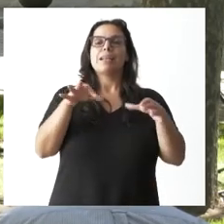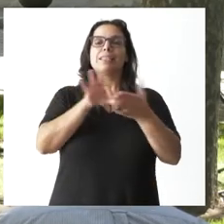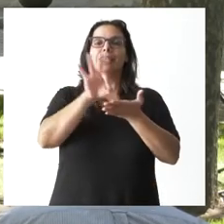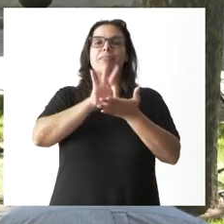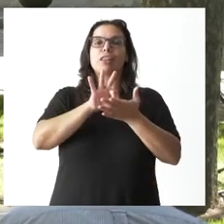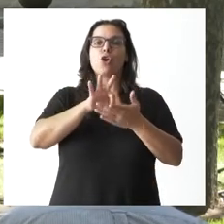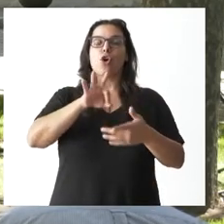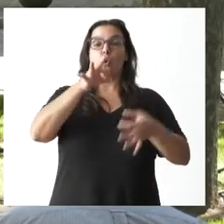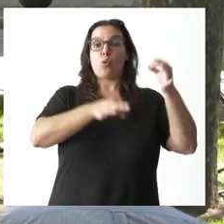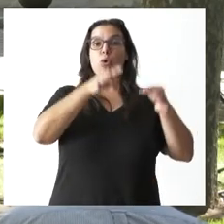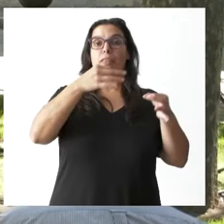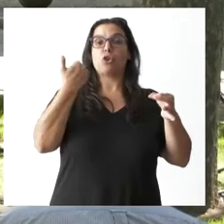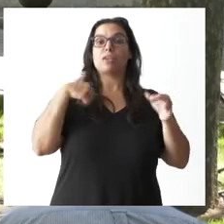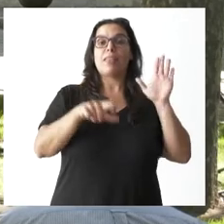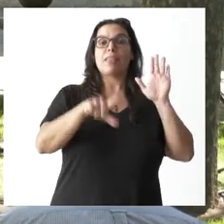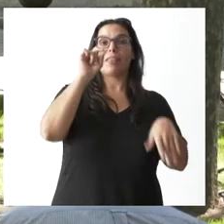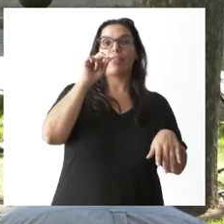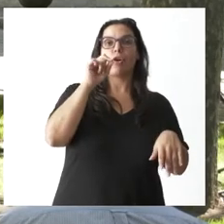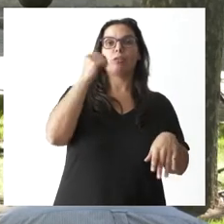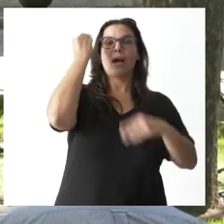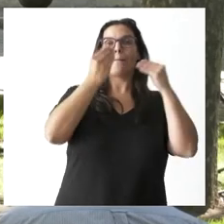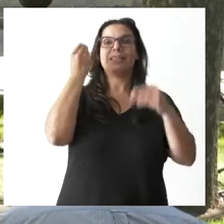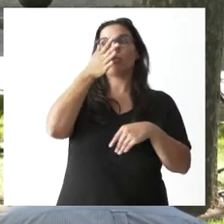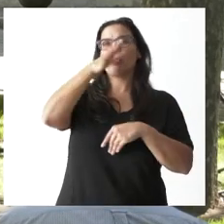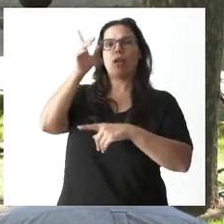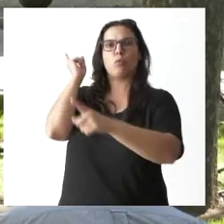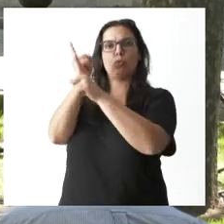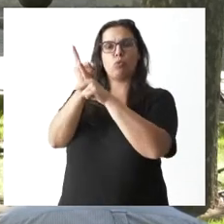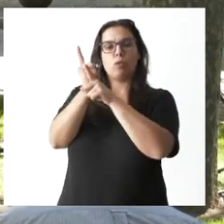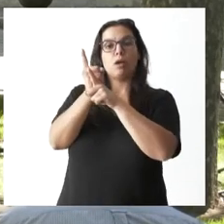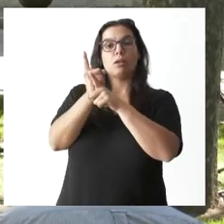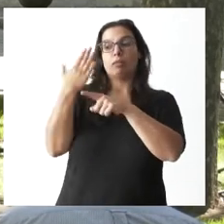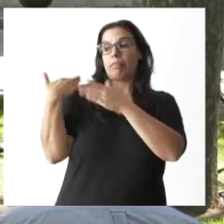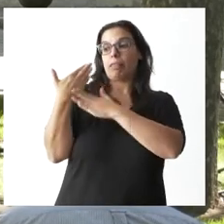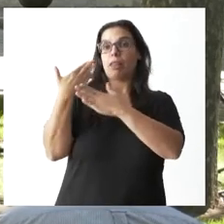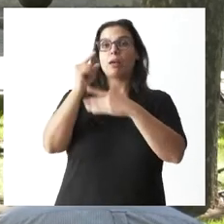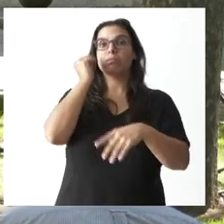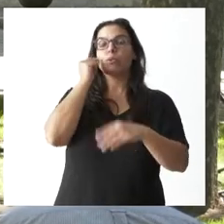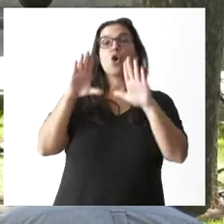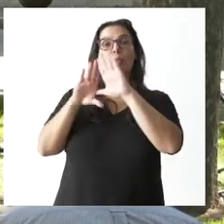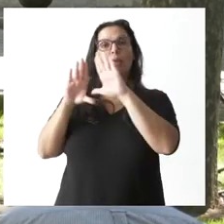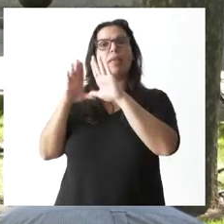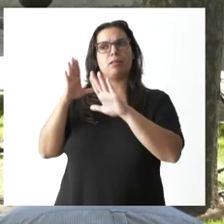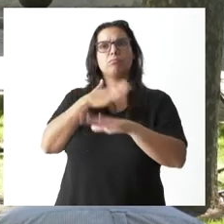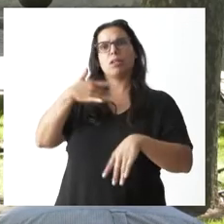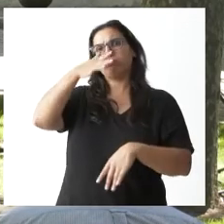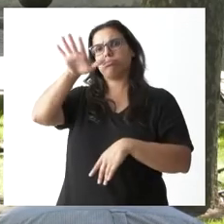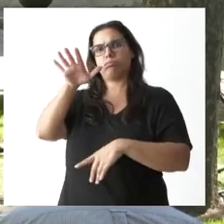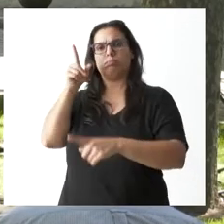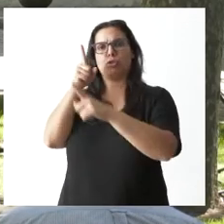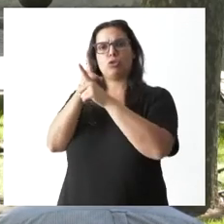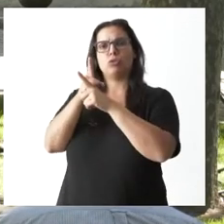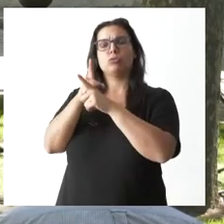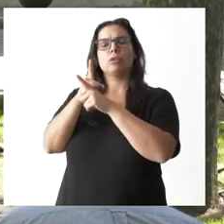recurso que iban a estudiar. En estos días se ha conocido que la Comunidad de Madrid finalmente lo va a presentar en septiembre y que